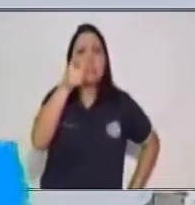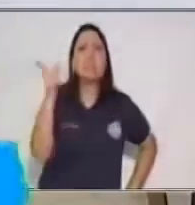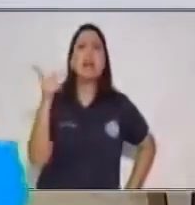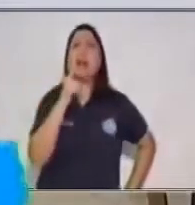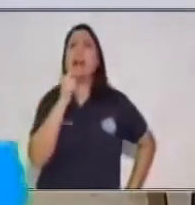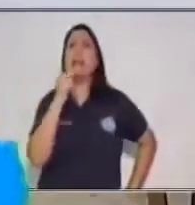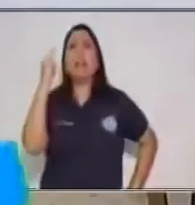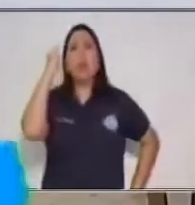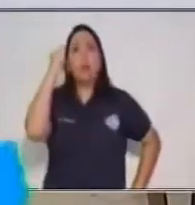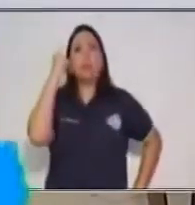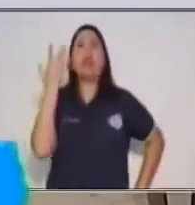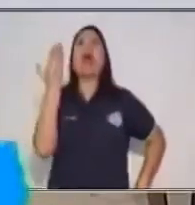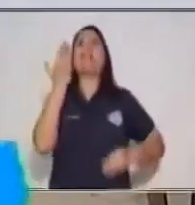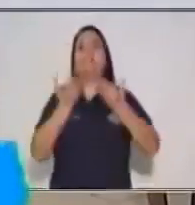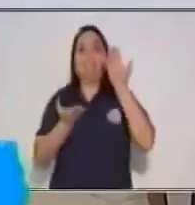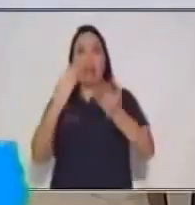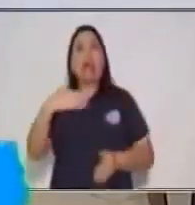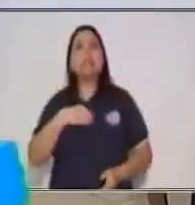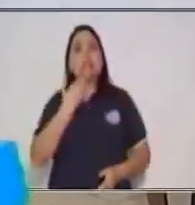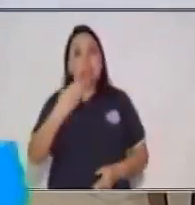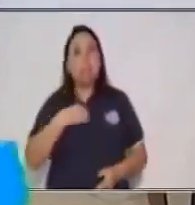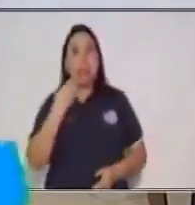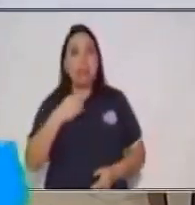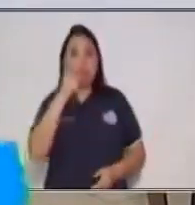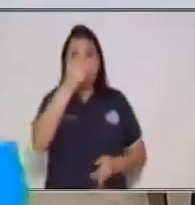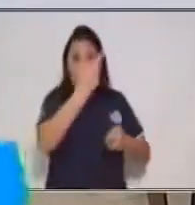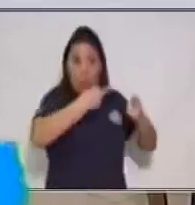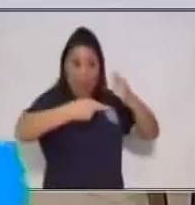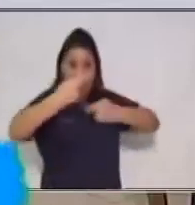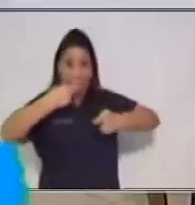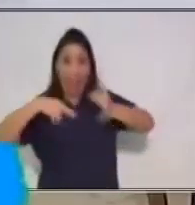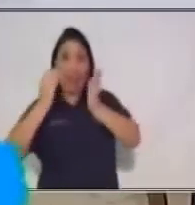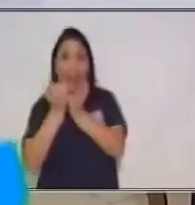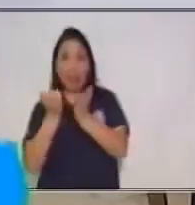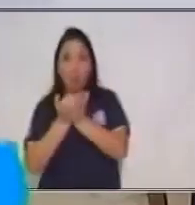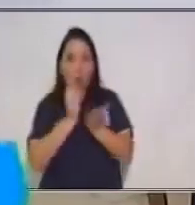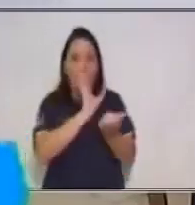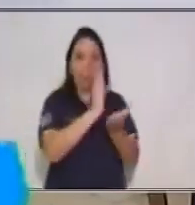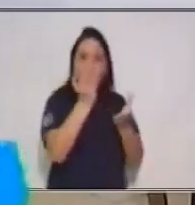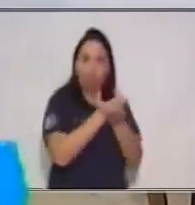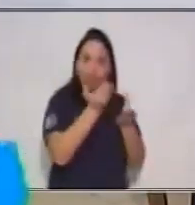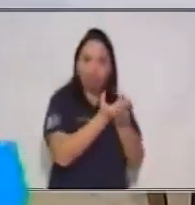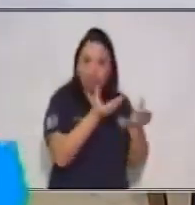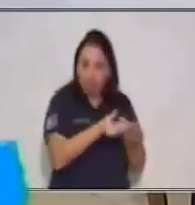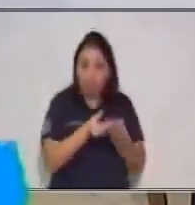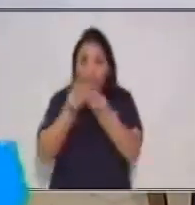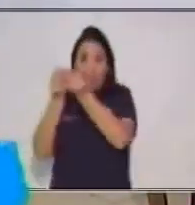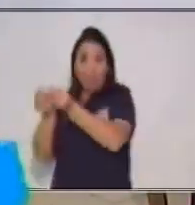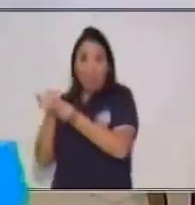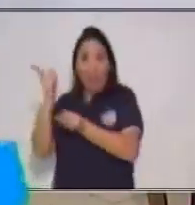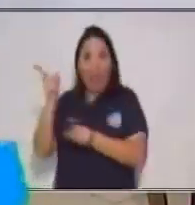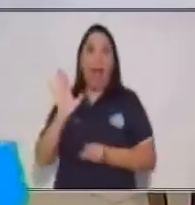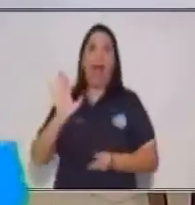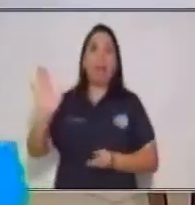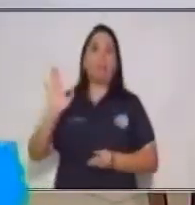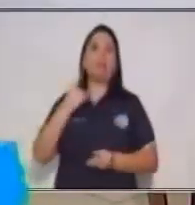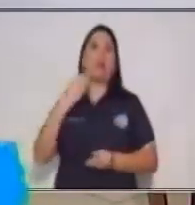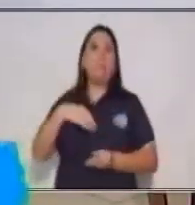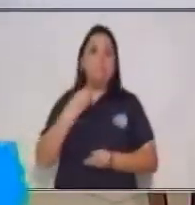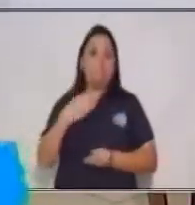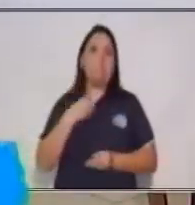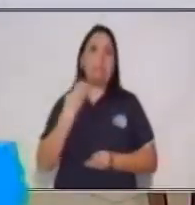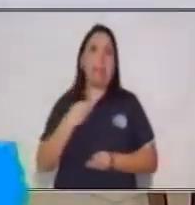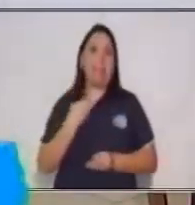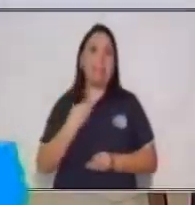leer el docente. Recuerda que estamos en un momento que no había sucedido.